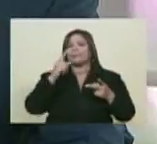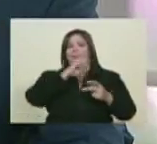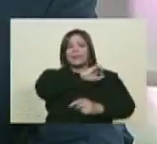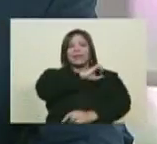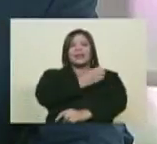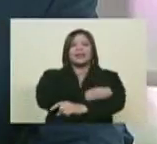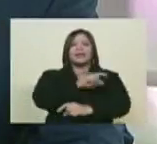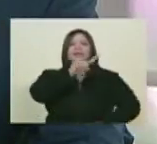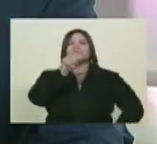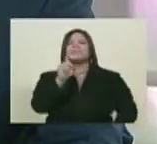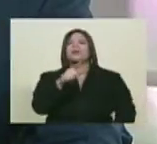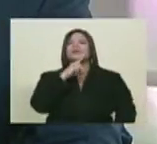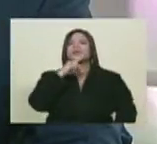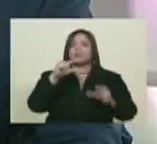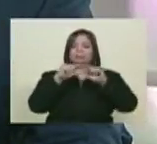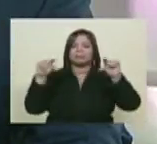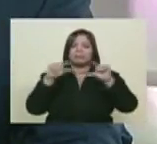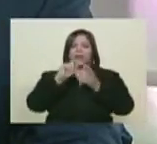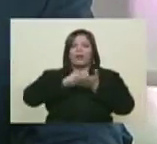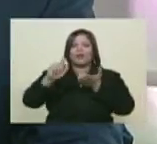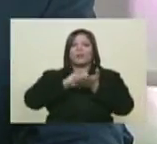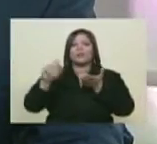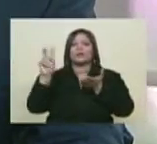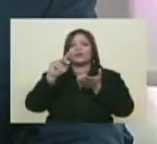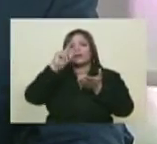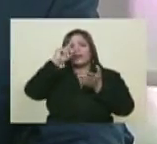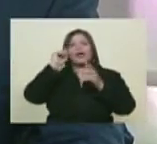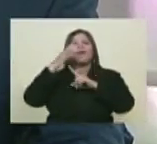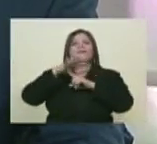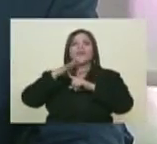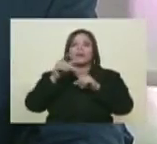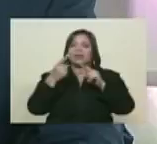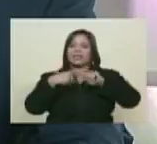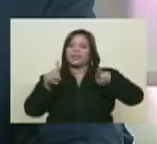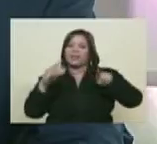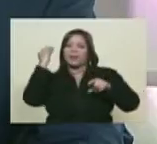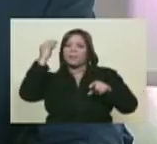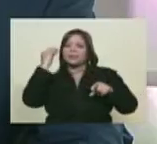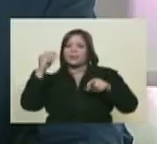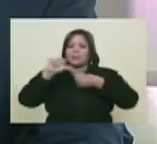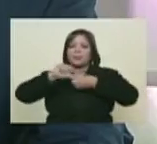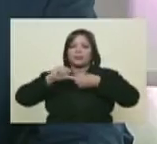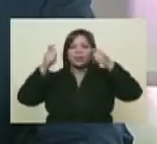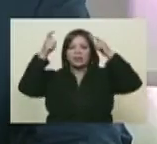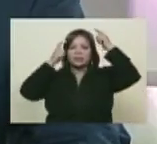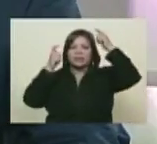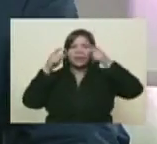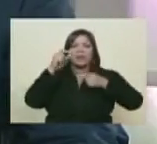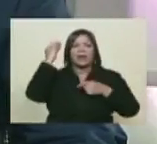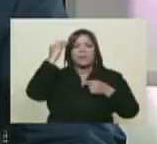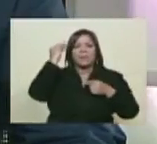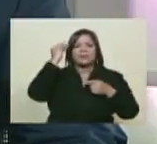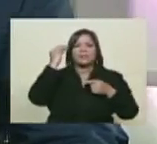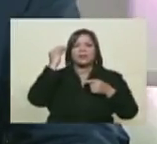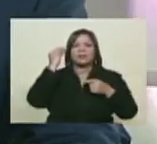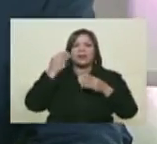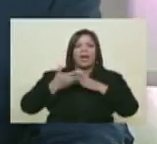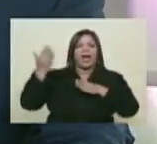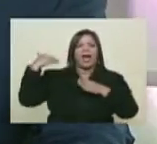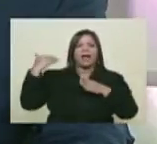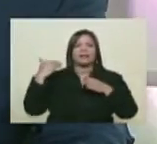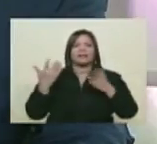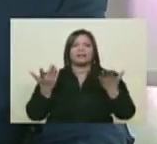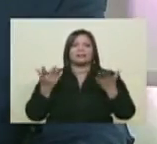pregunta, con la etiqueta, toma nota en Filbén. ¿En qué se diferencia el pensamiento petrolero del comandante Chávez con respecto a lo anteriormente